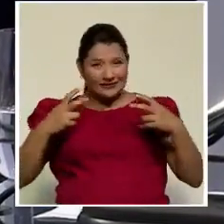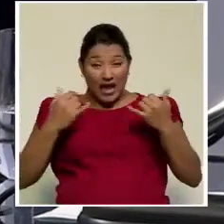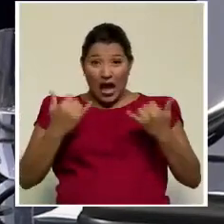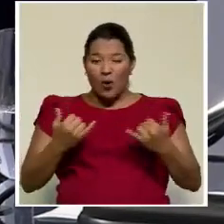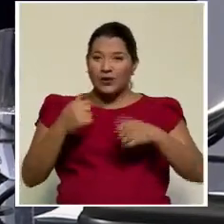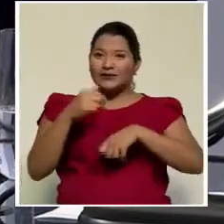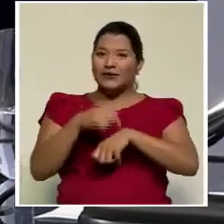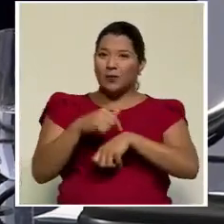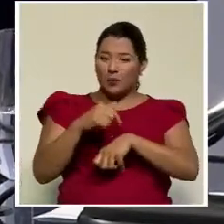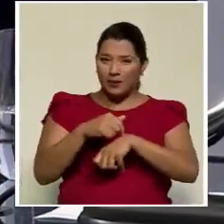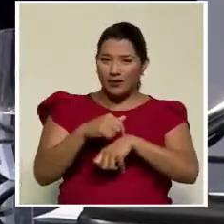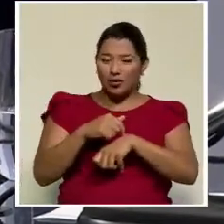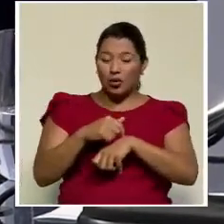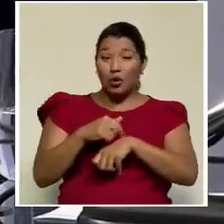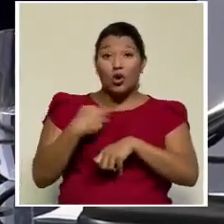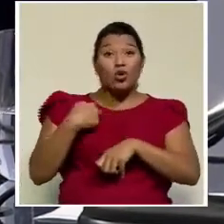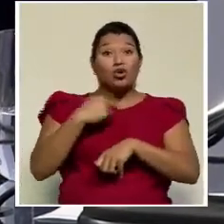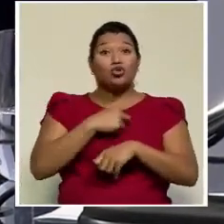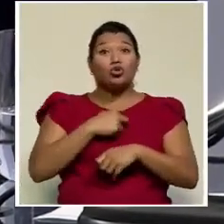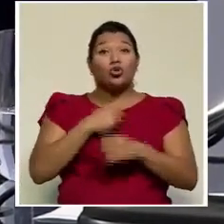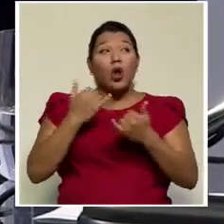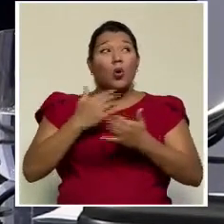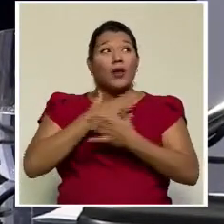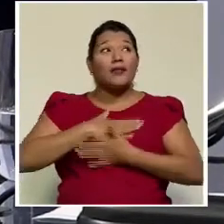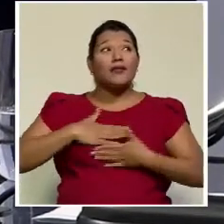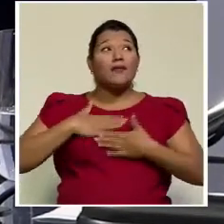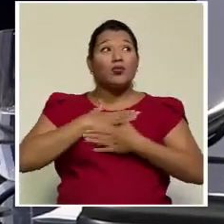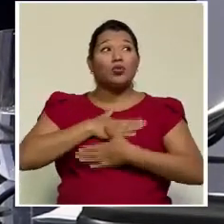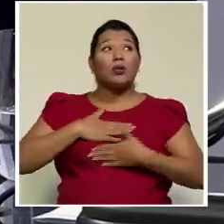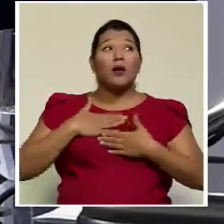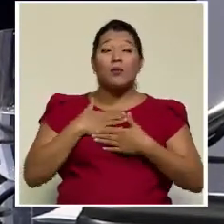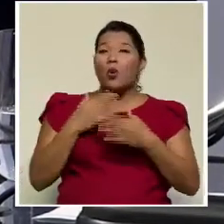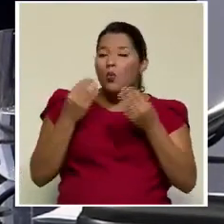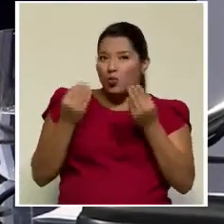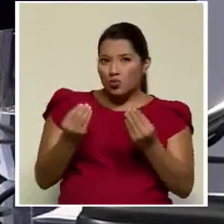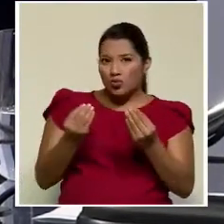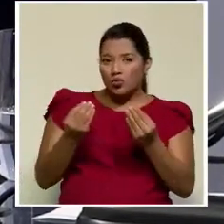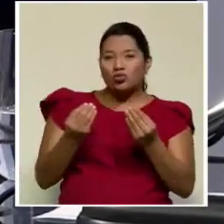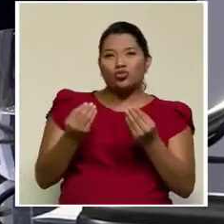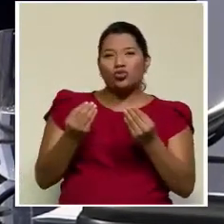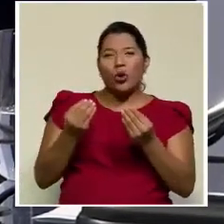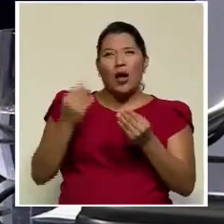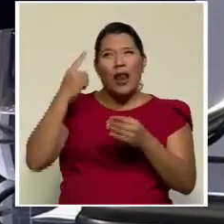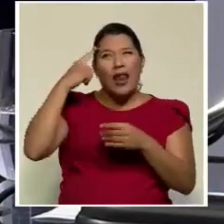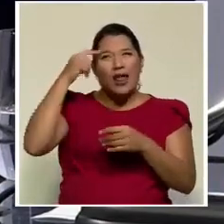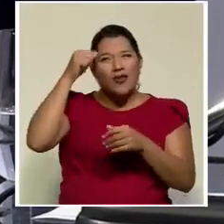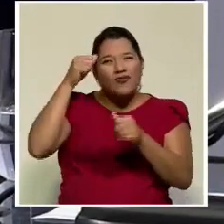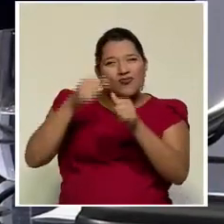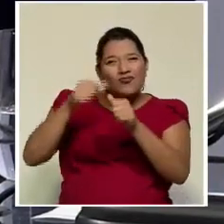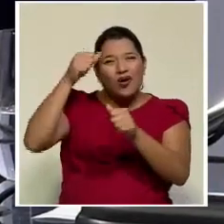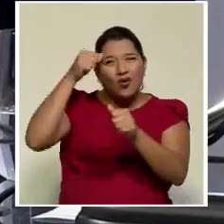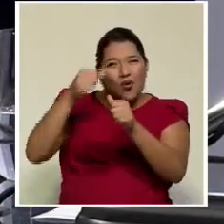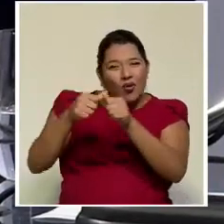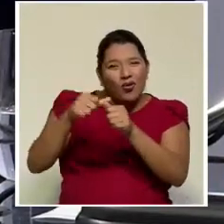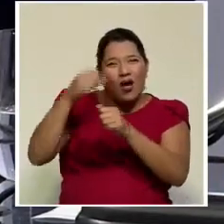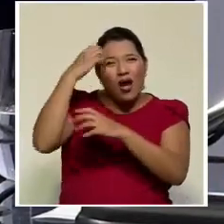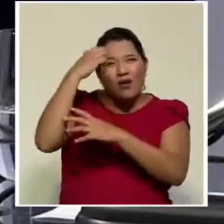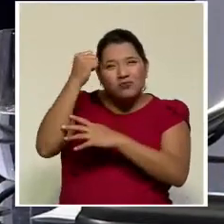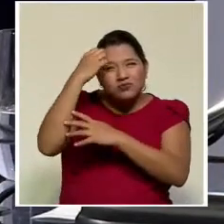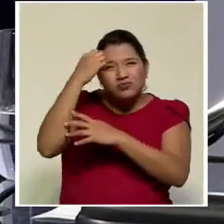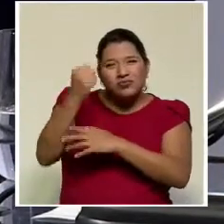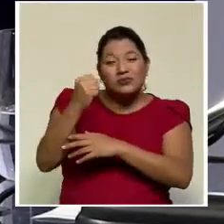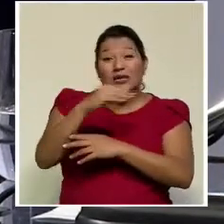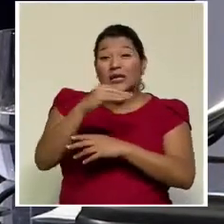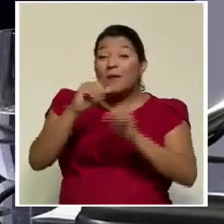momento. Estamos disfrutando mucho el ejercicio de la memoria, el oficio de contar las